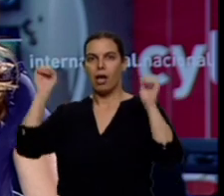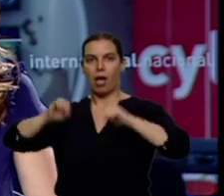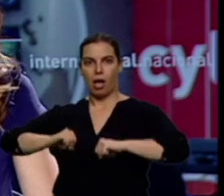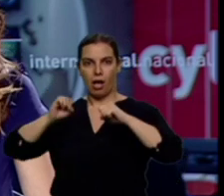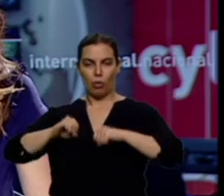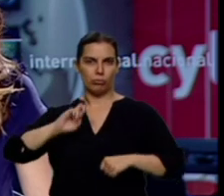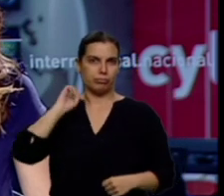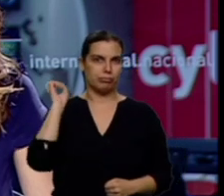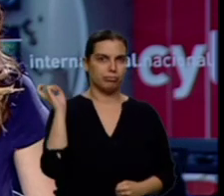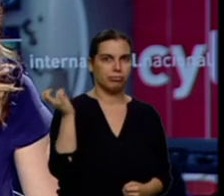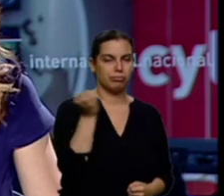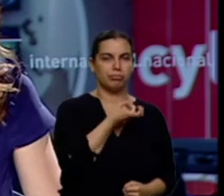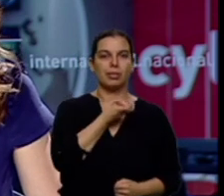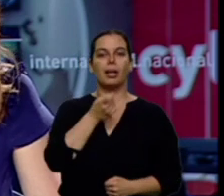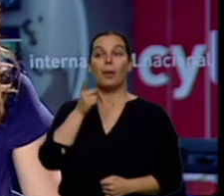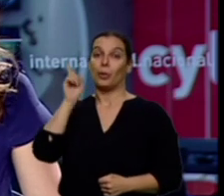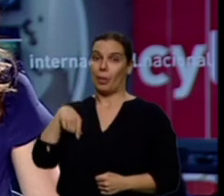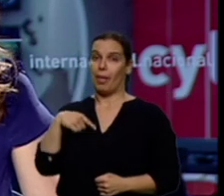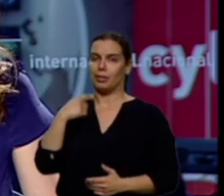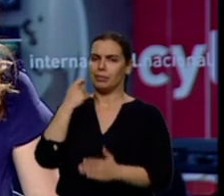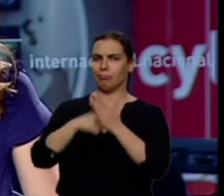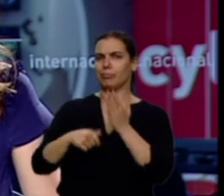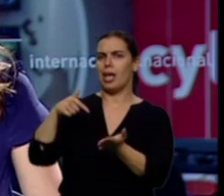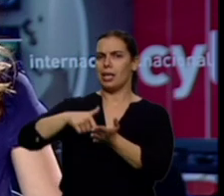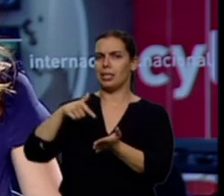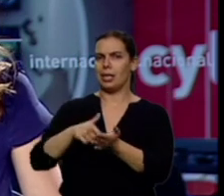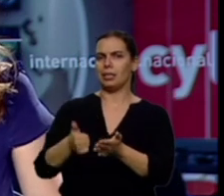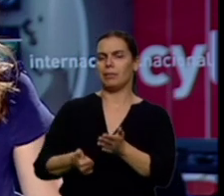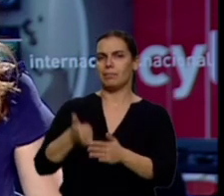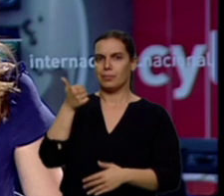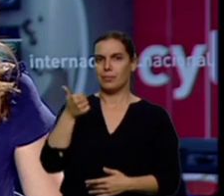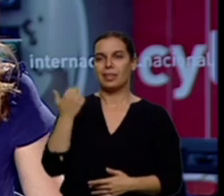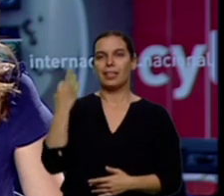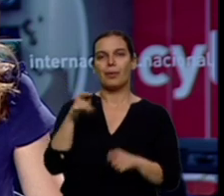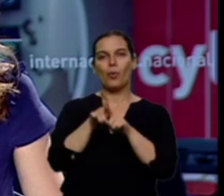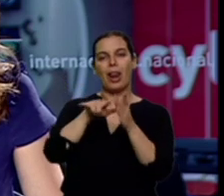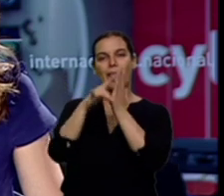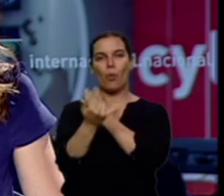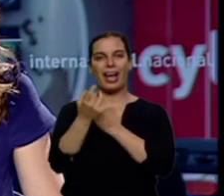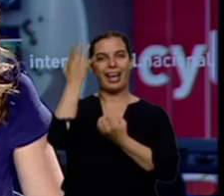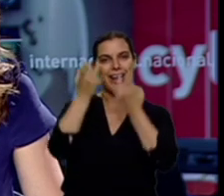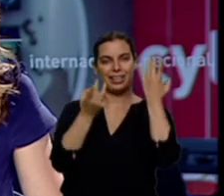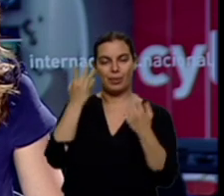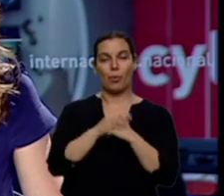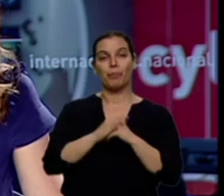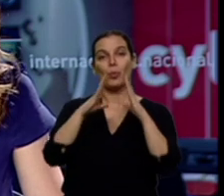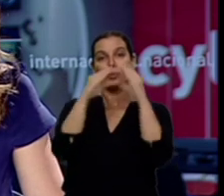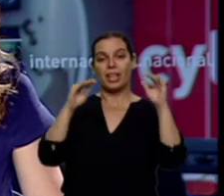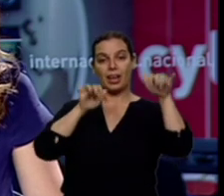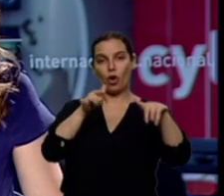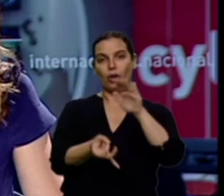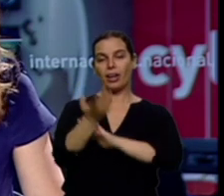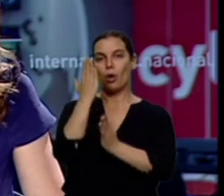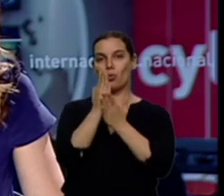y también más exigente y convertirlo en un lenguaje creativo con personalidad propia. Un curso de verano de la Universidad de León analiza sus